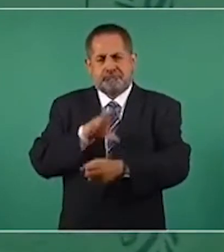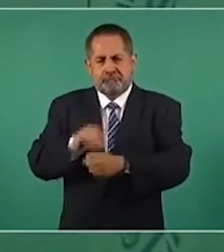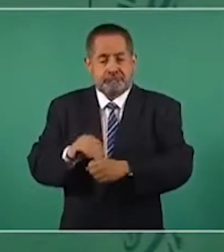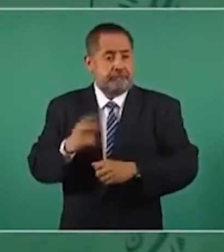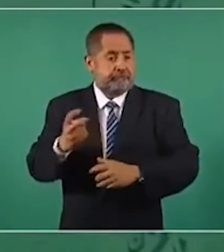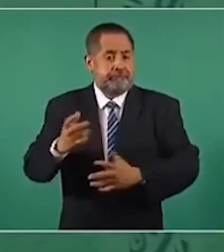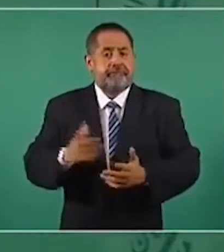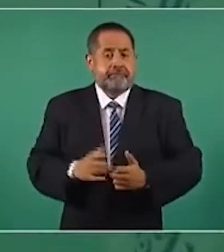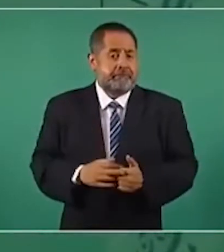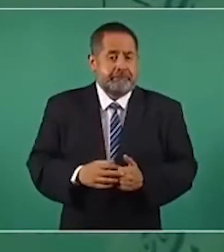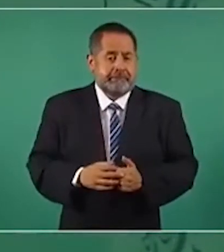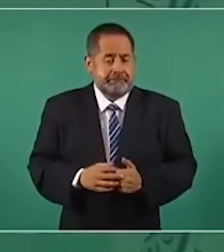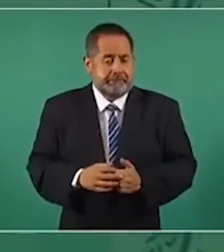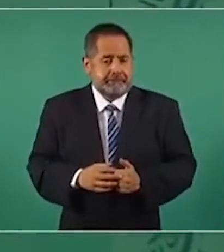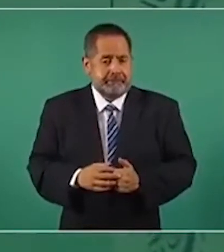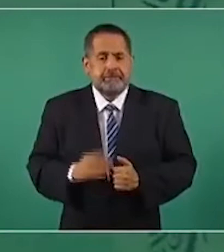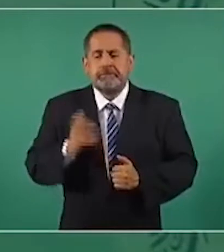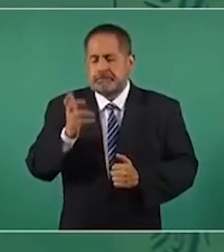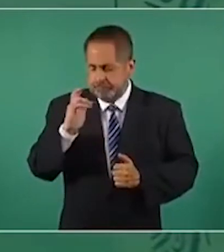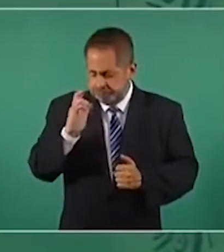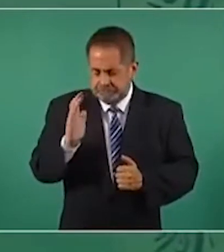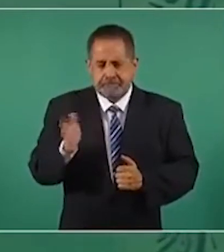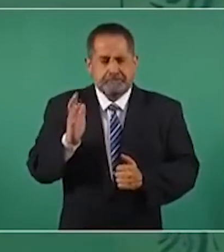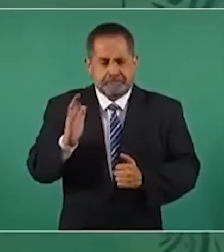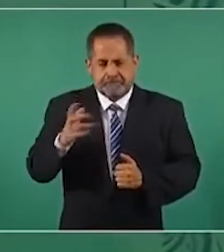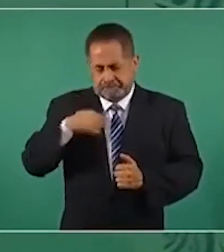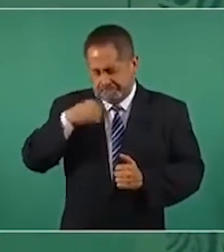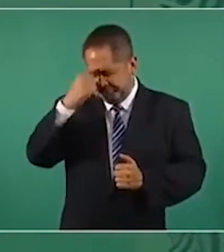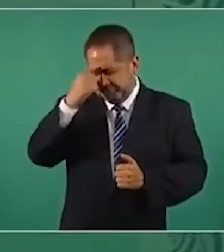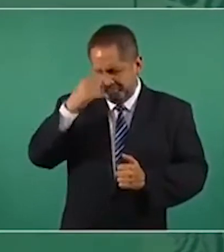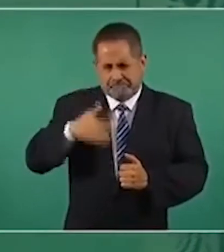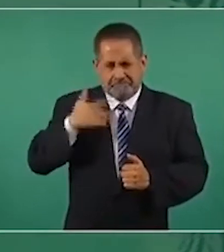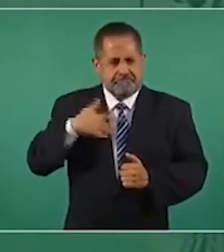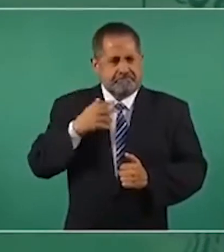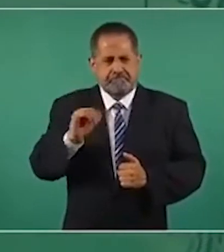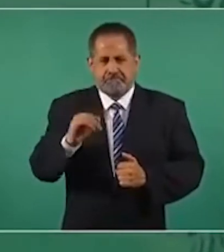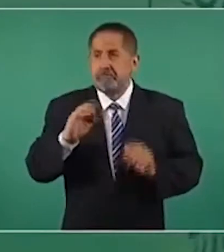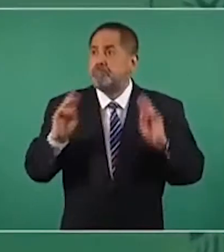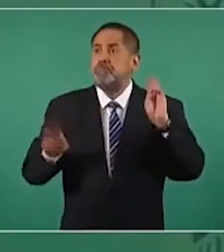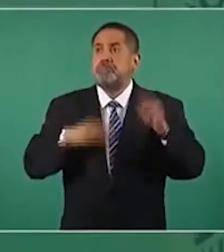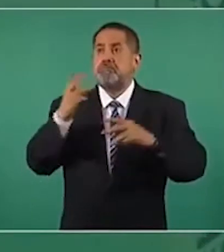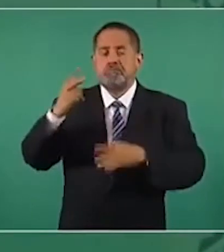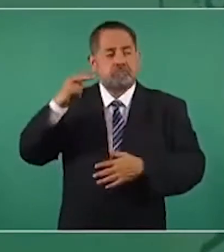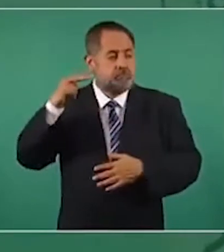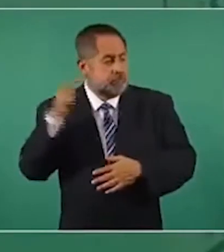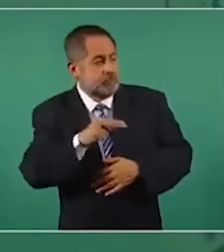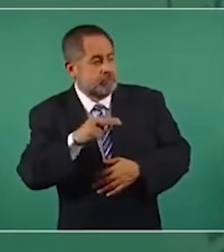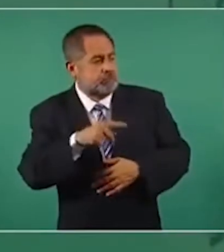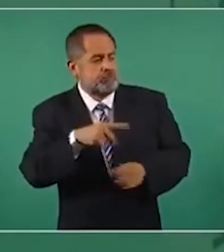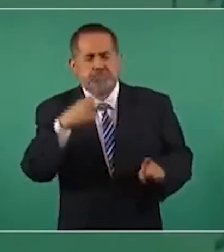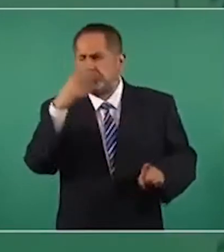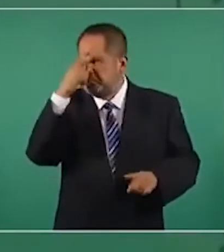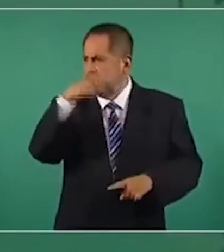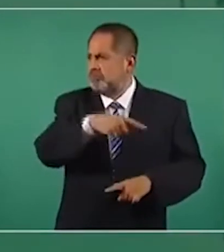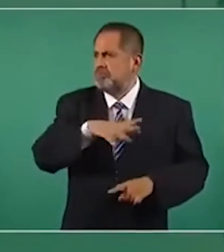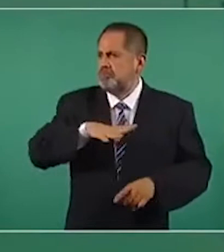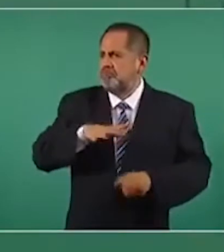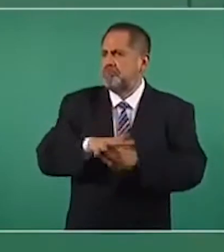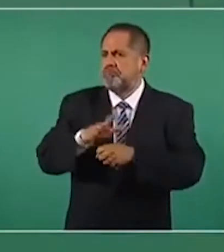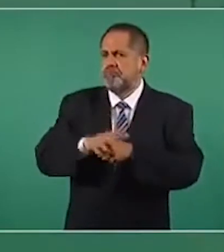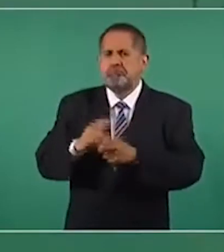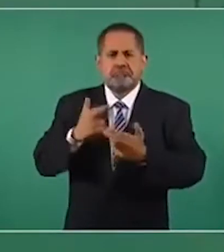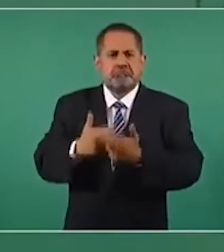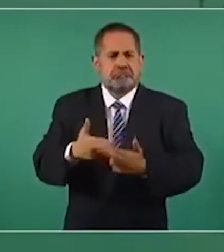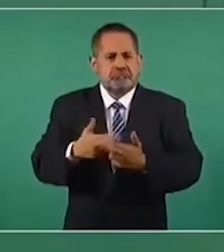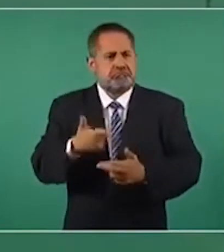Esto ya se percibe en todo el mundo, que México tiene finanzas